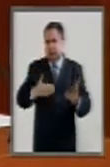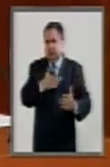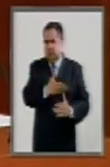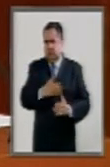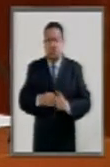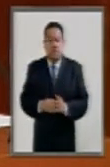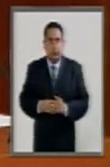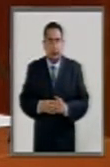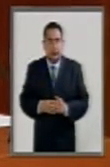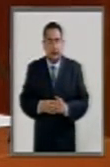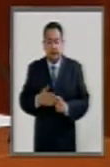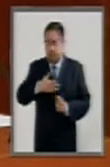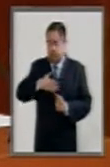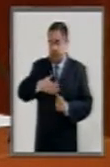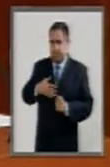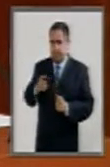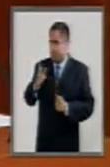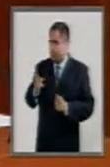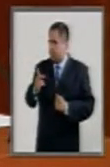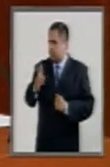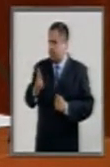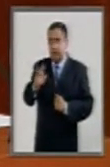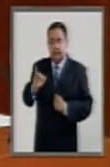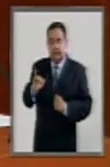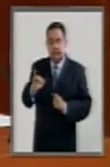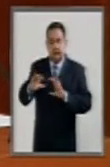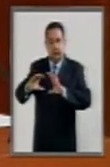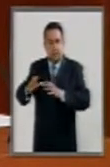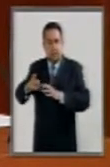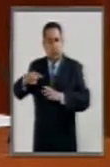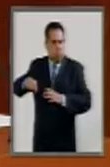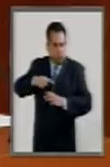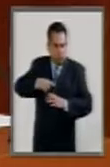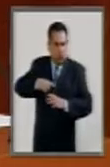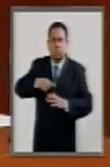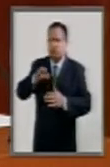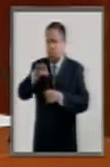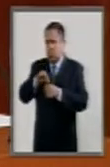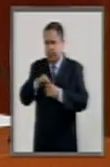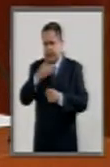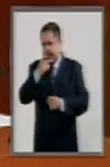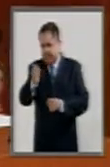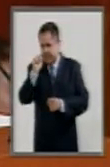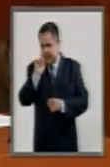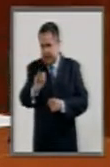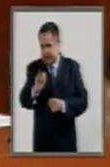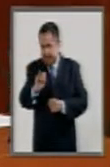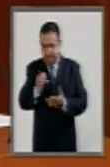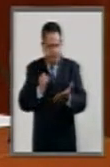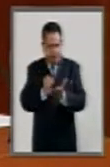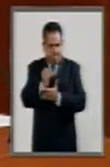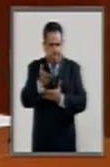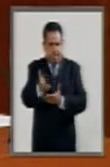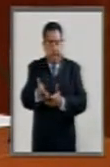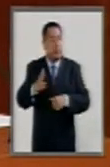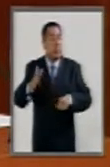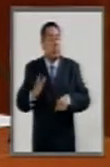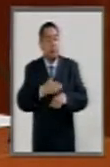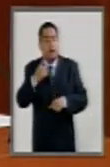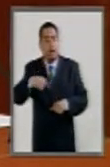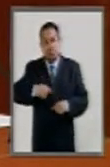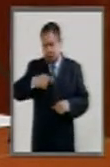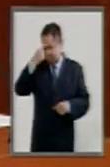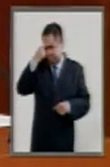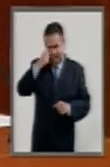En el Partido Revolucionario Institucional votaremos a favor de este dictamen porque tenemos un